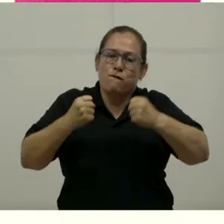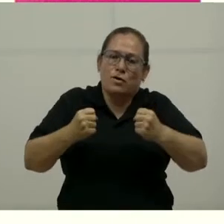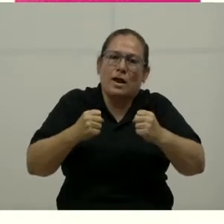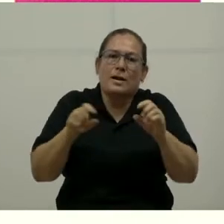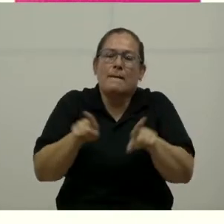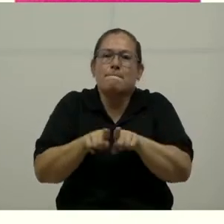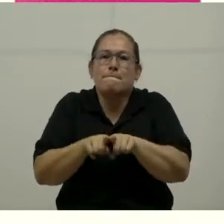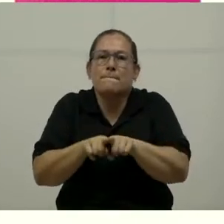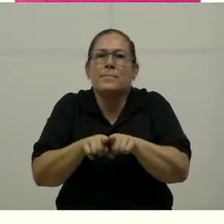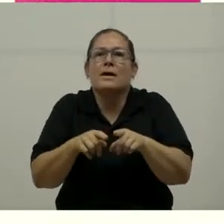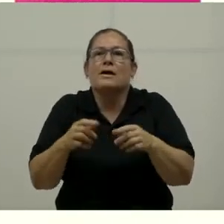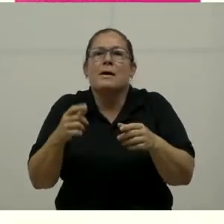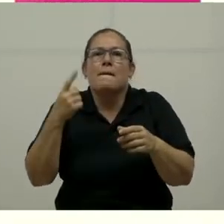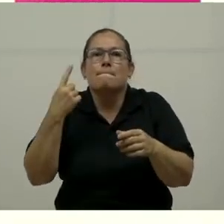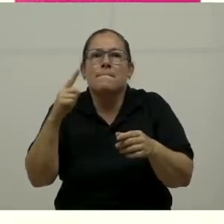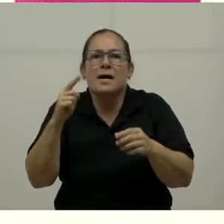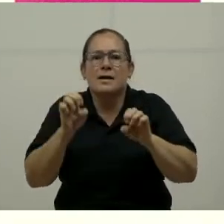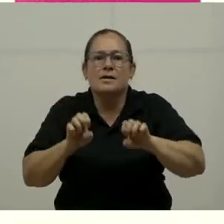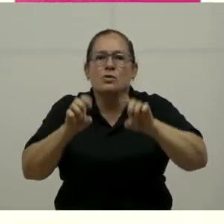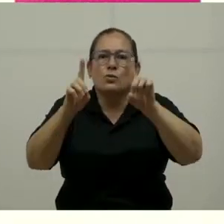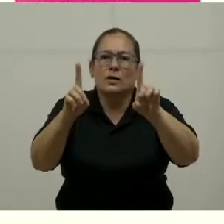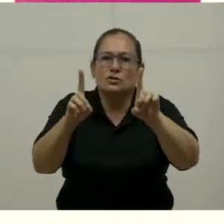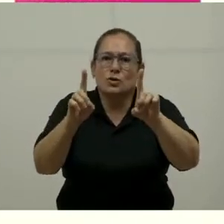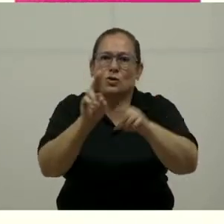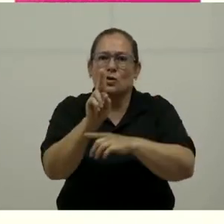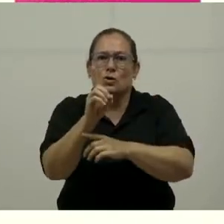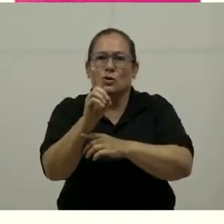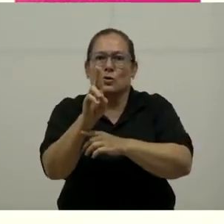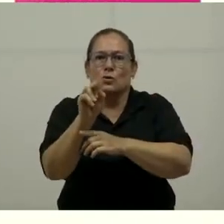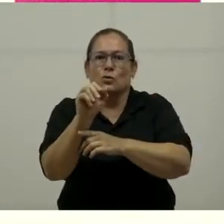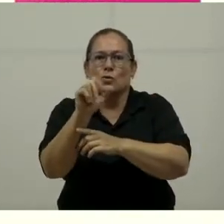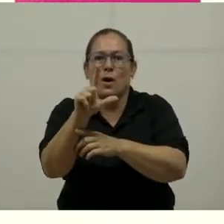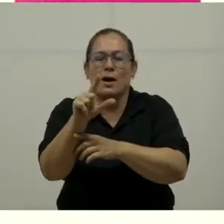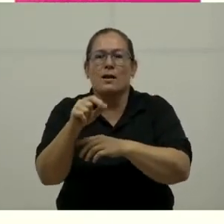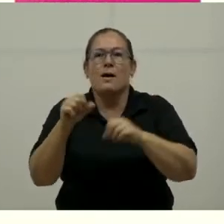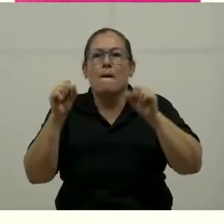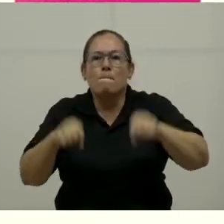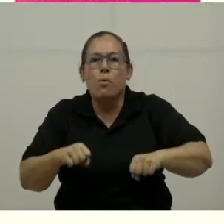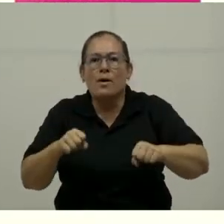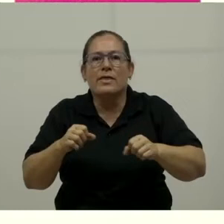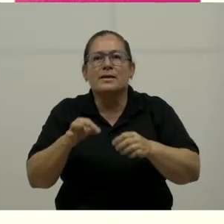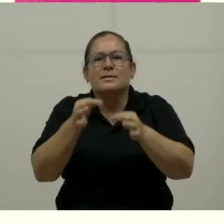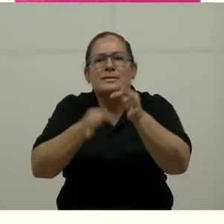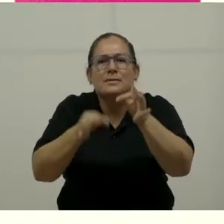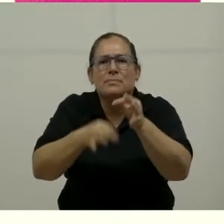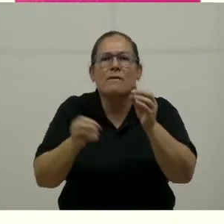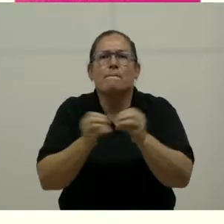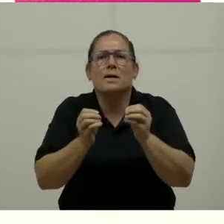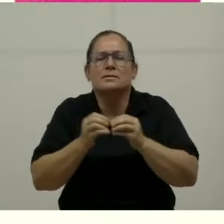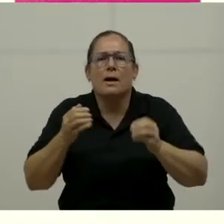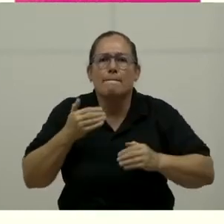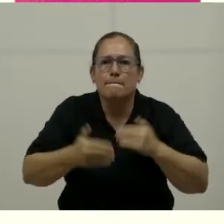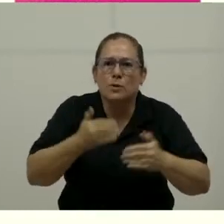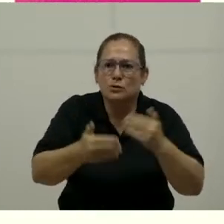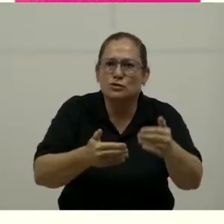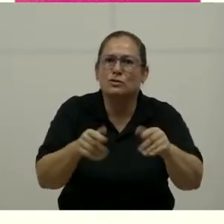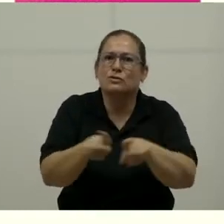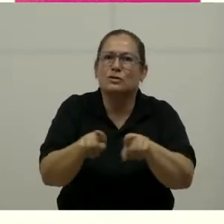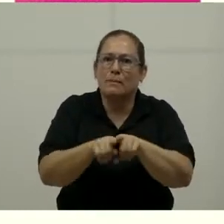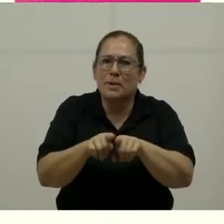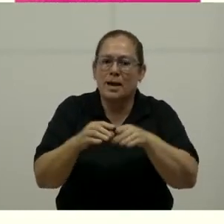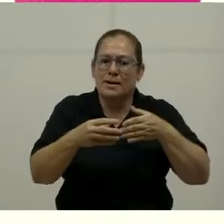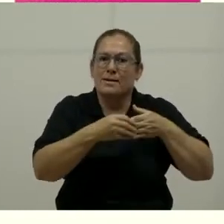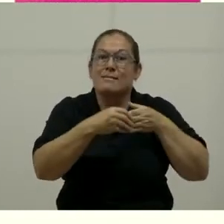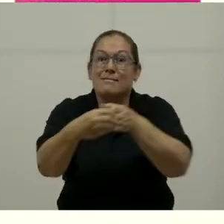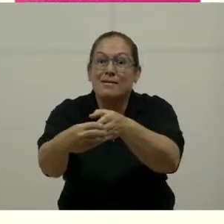se ha realizado en cuanto a la educación dual y que se puedan certificar estos procesos. También de nuevo retomamos el tema de los guías